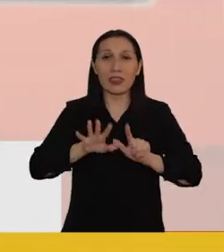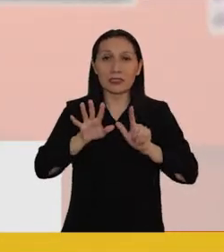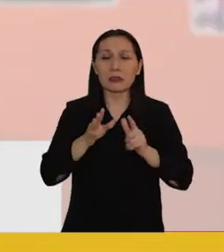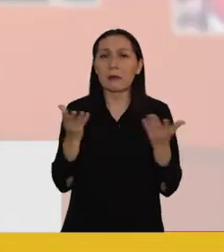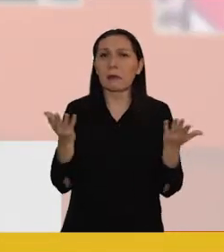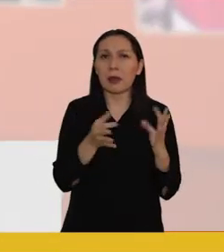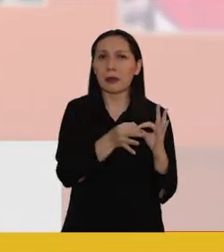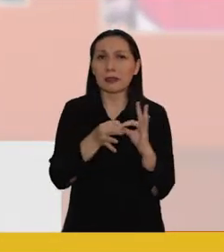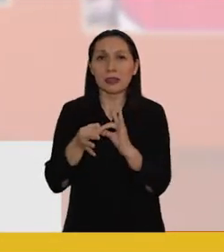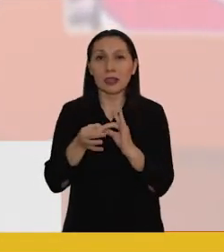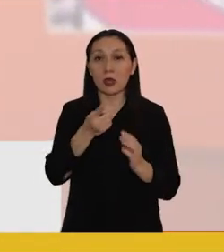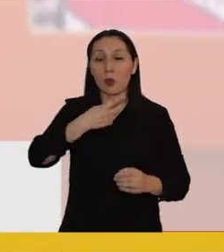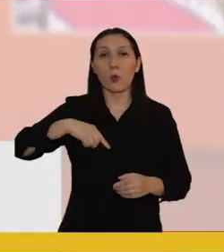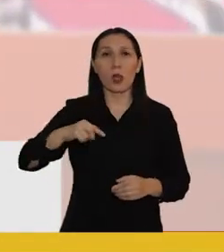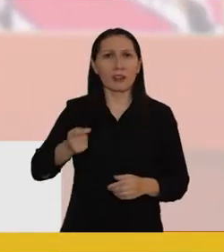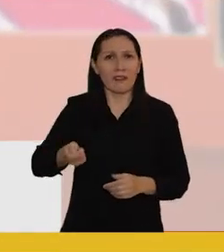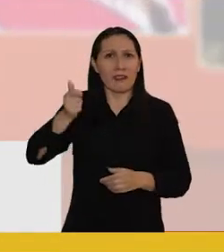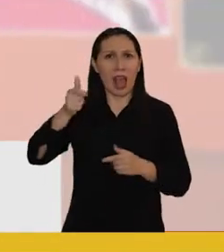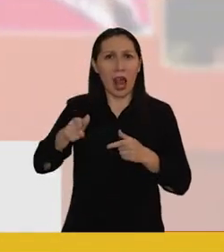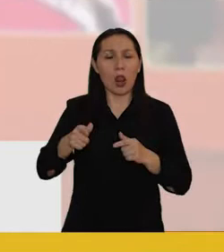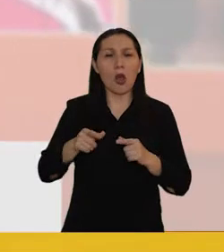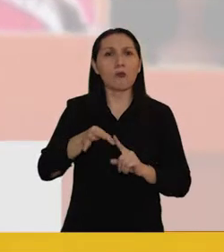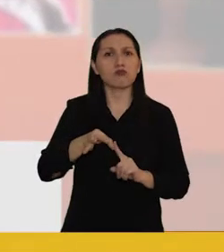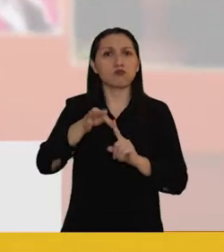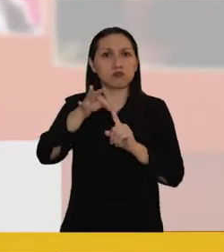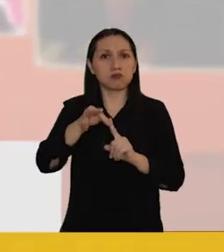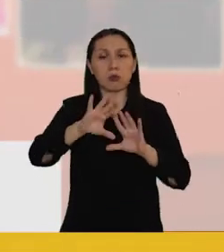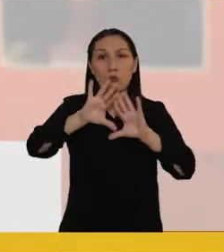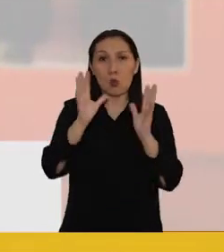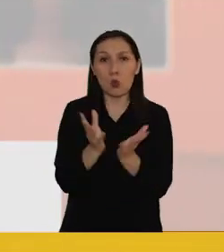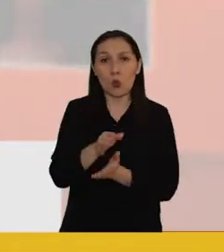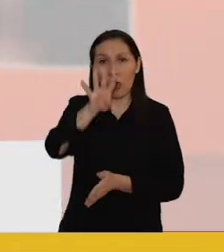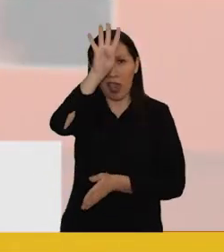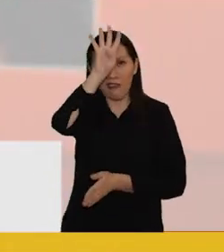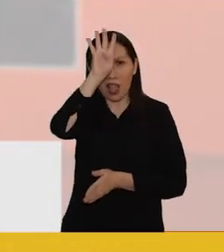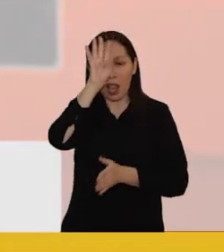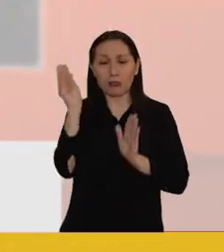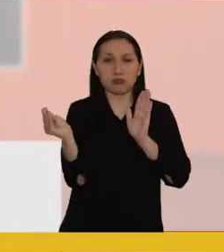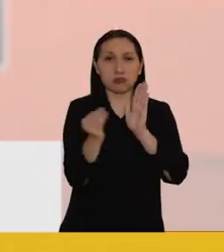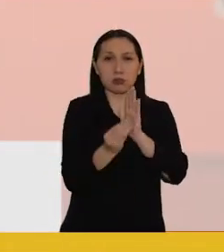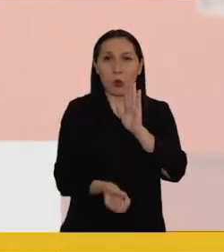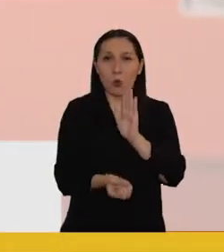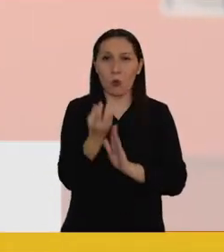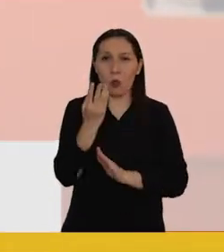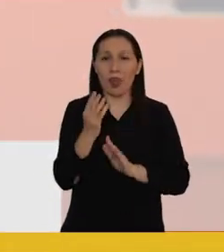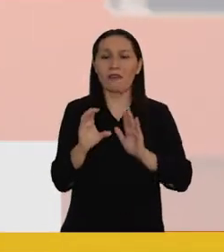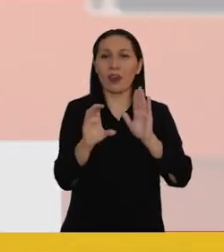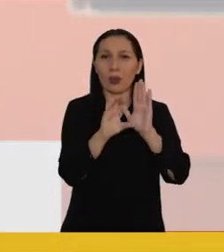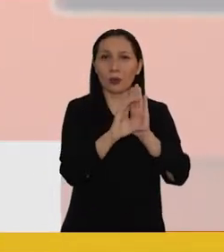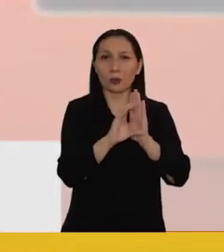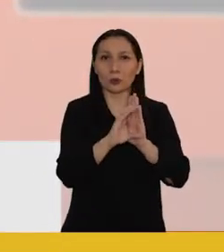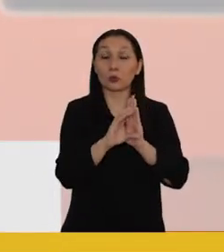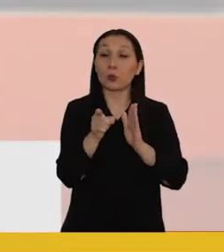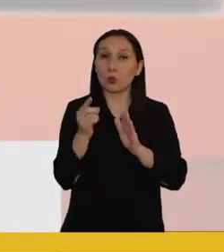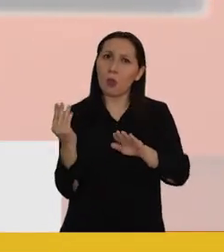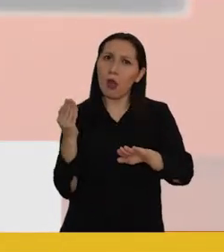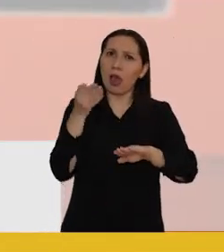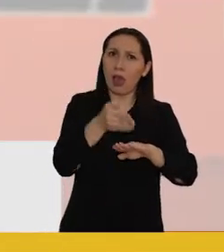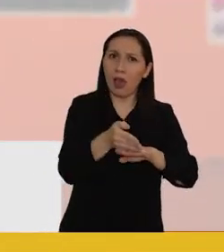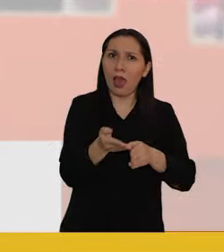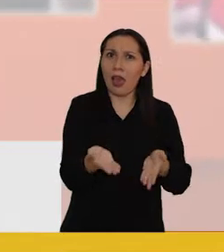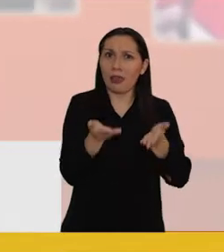17, a fin de que nuestros valores y principios del mundo evangélico queden plasmados en la nueva constitución.